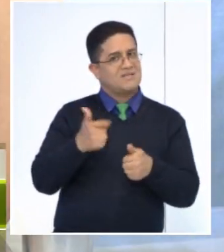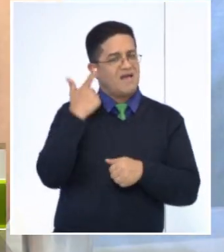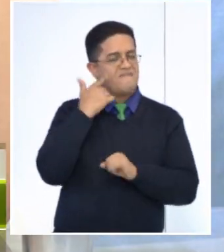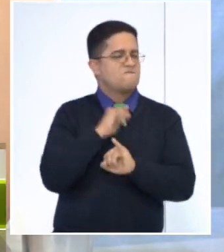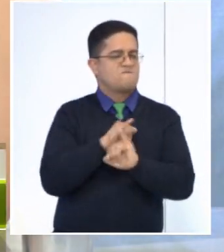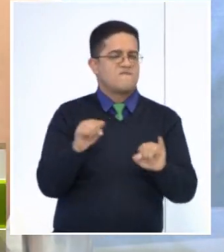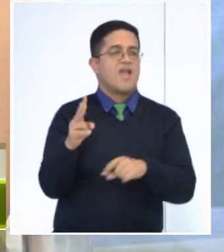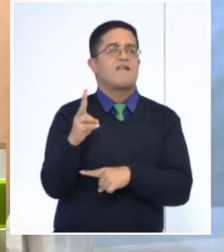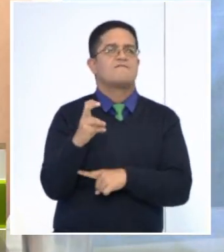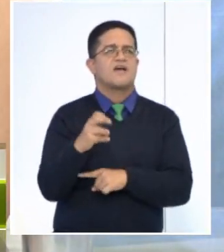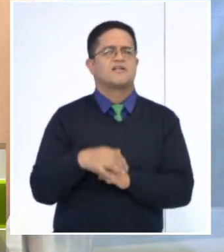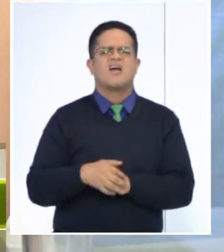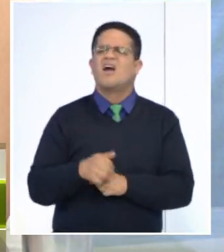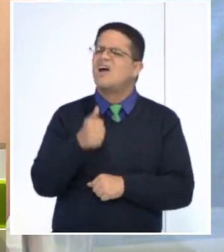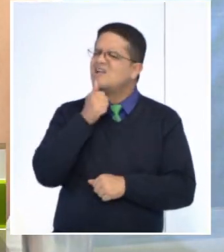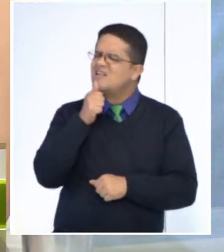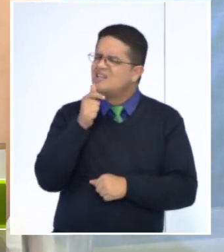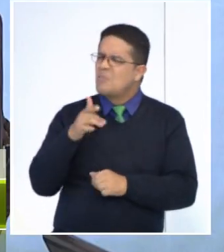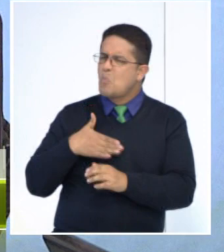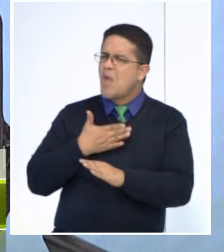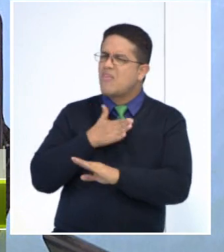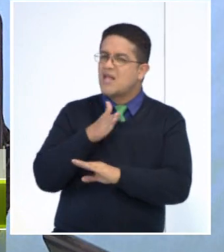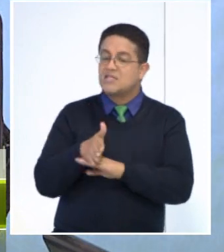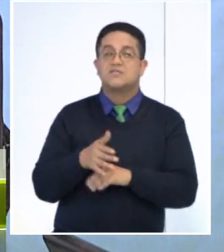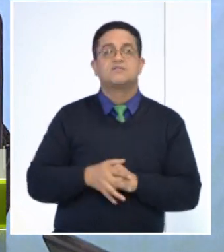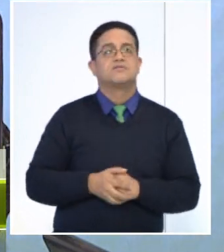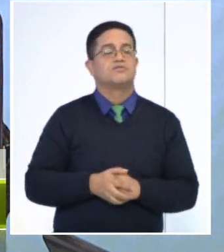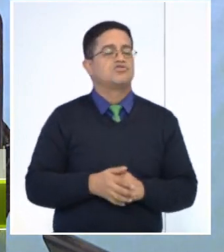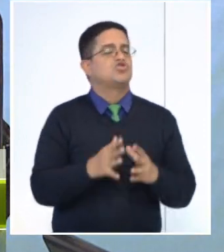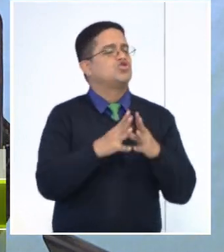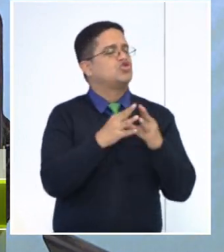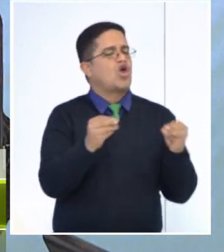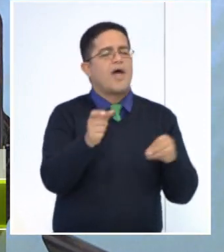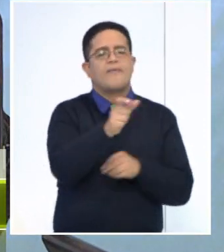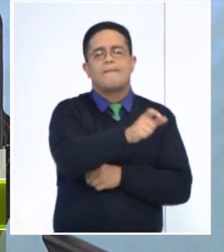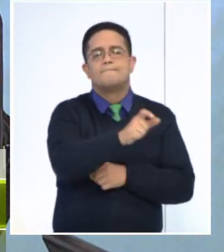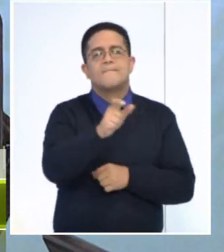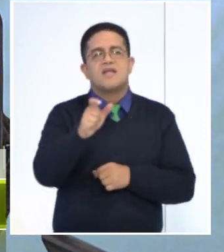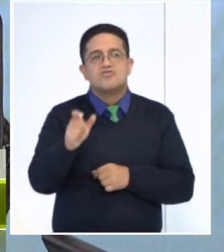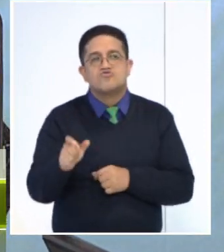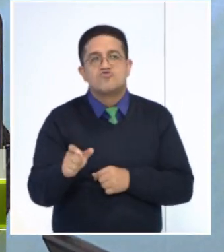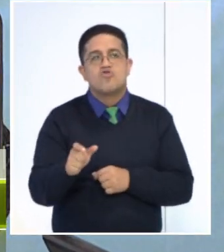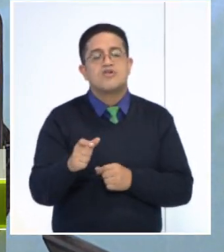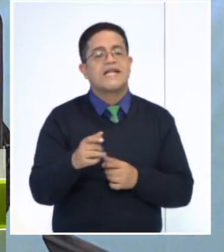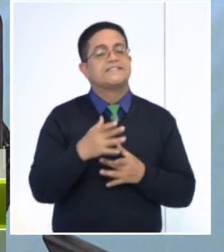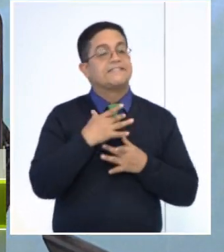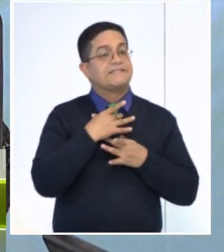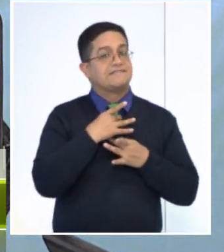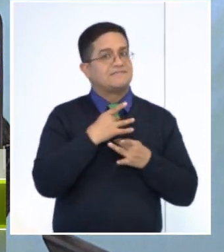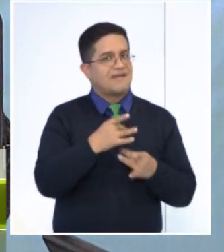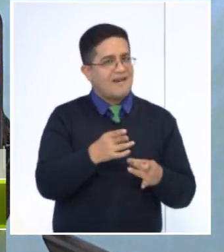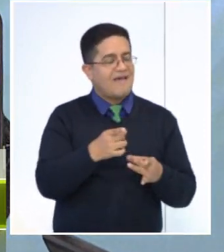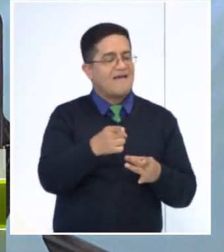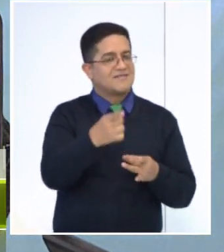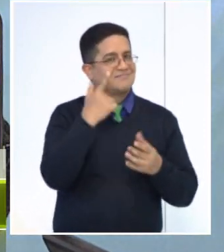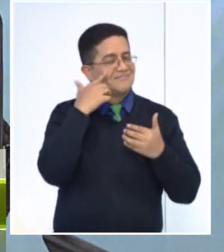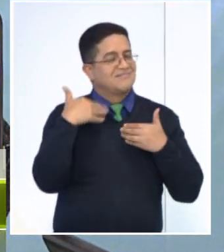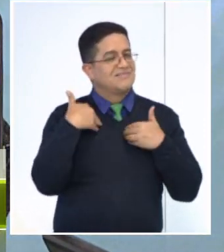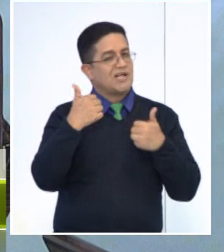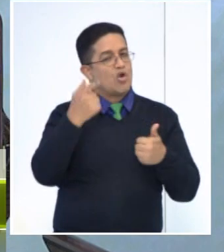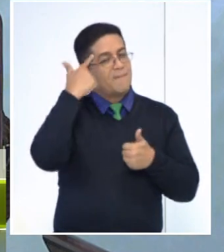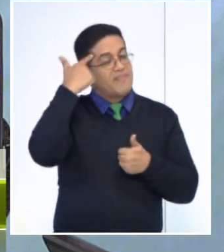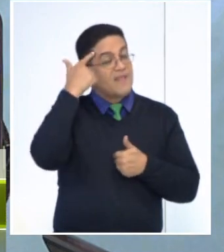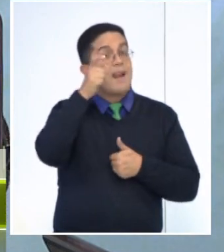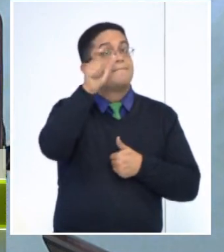están convocados y cómo pueden hacer? Mira, están convocados toda aquella persona que se interese por la salud mental, ya sea